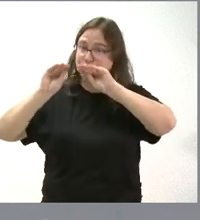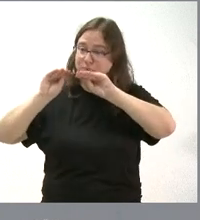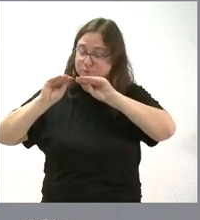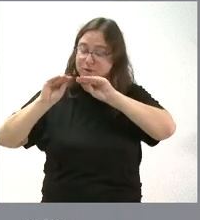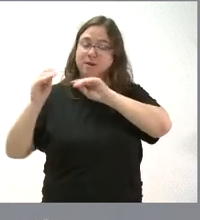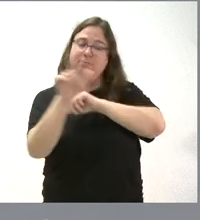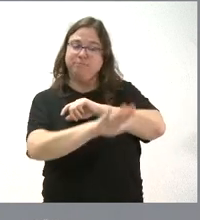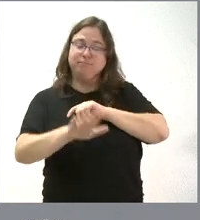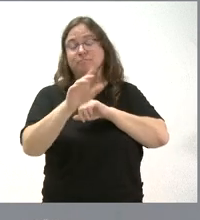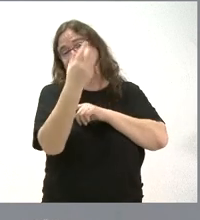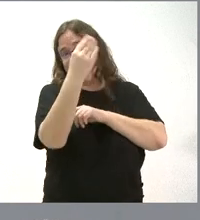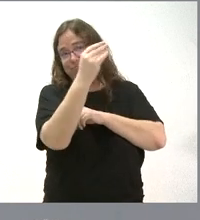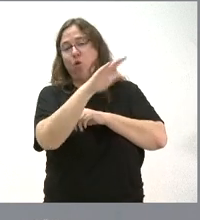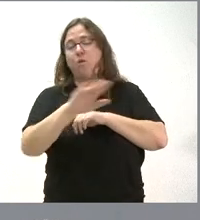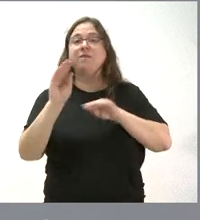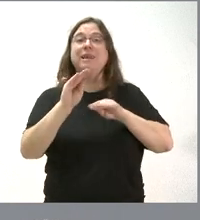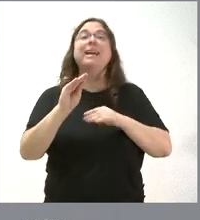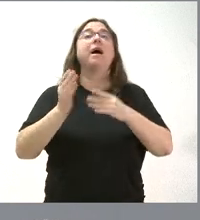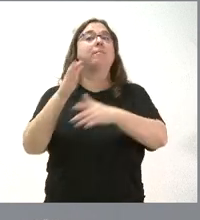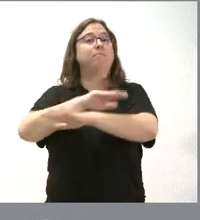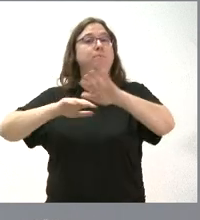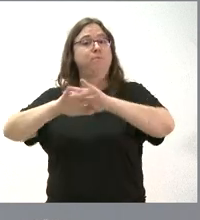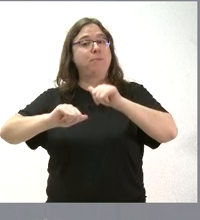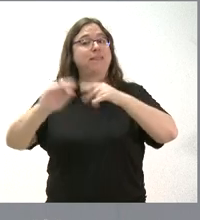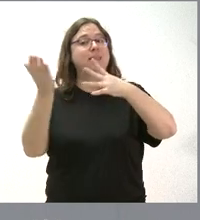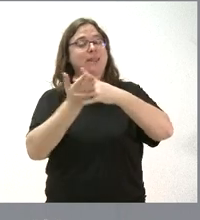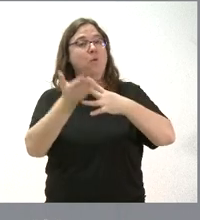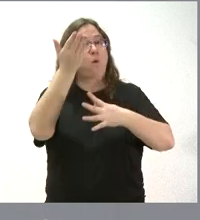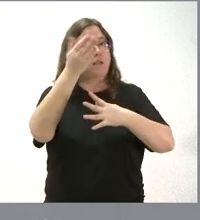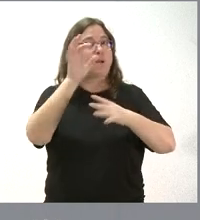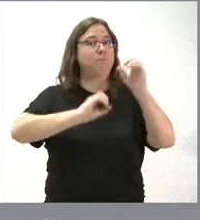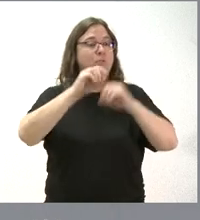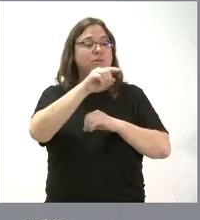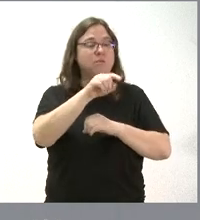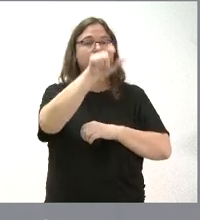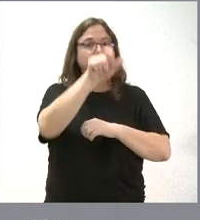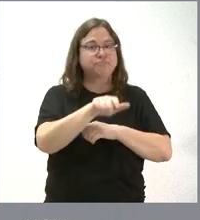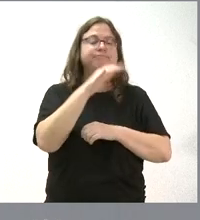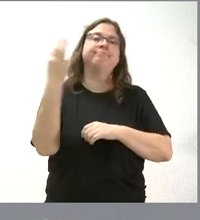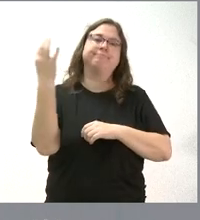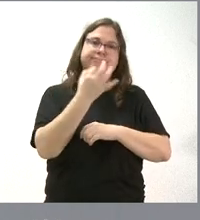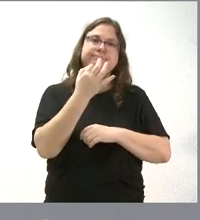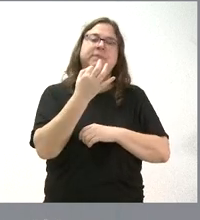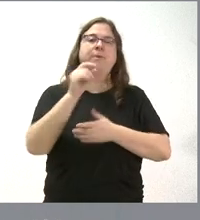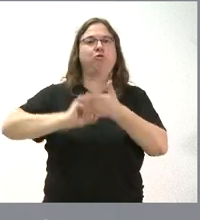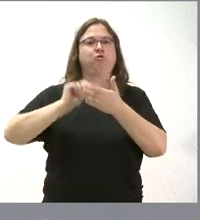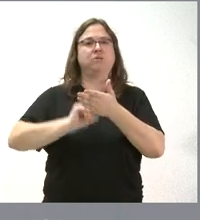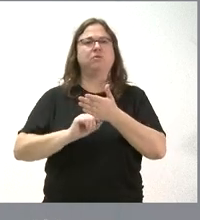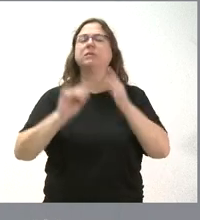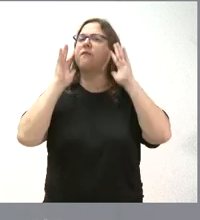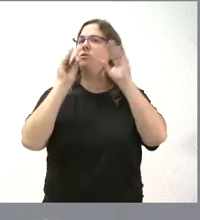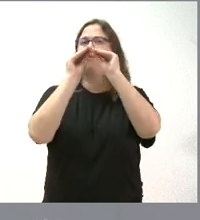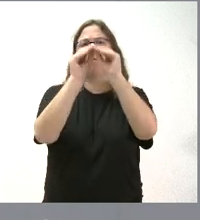ayuda de la Junta de Castilla y León, a cambio de que al menos el 50% de esos trabajadores fueran luego contratados con las empresas. Siempre hemos tenido esta filosofía